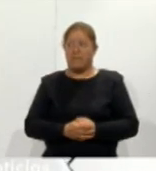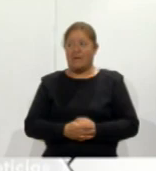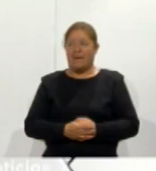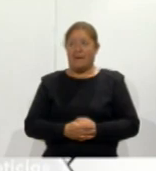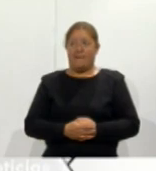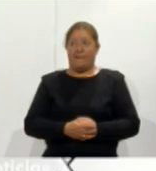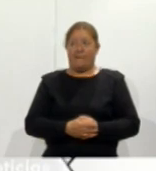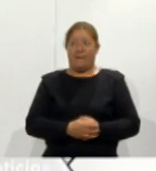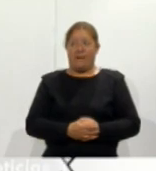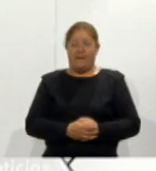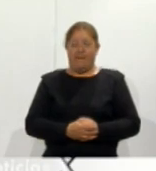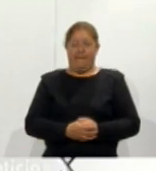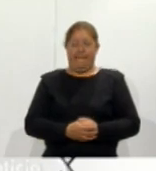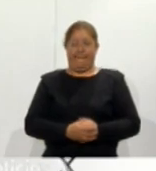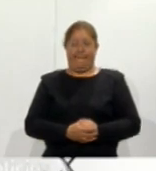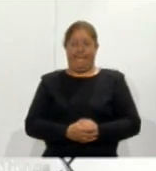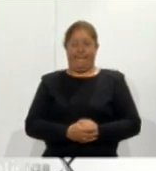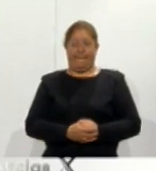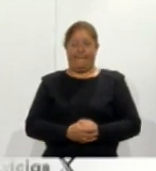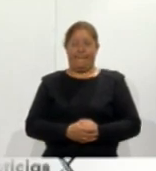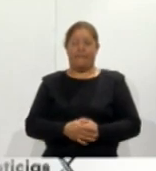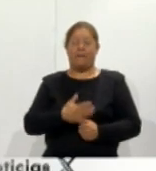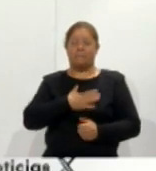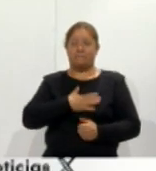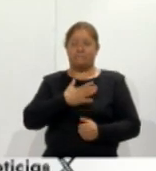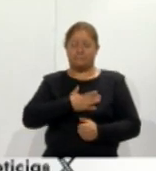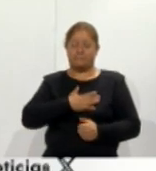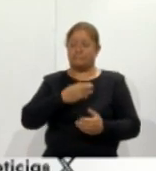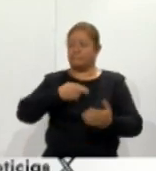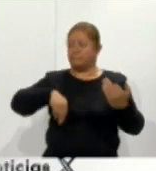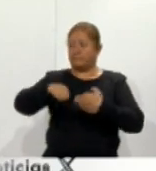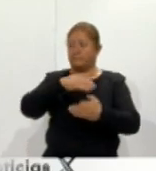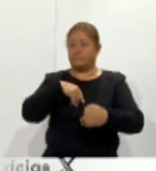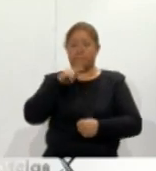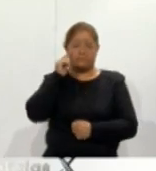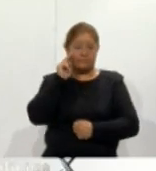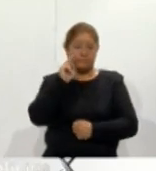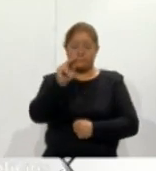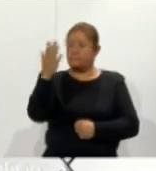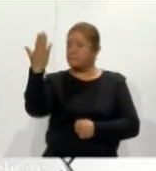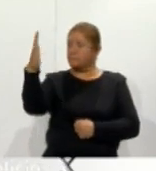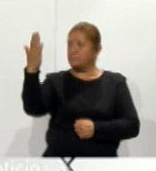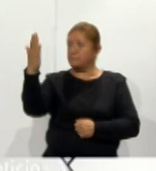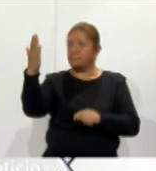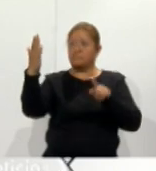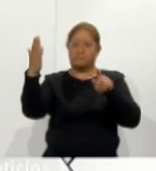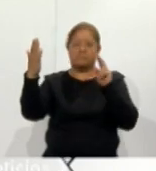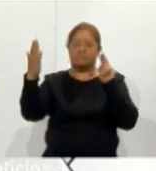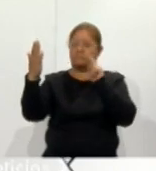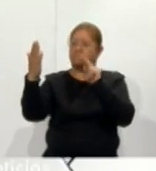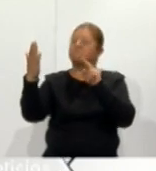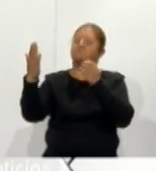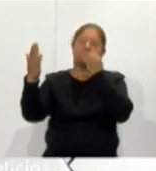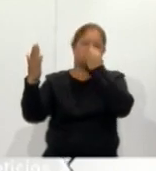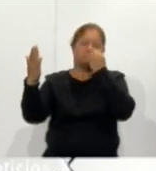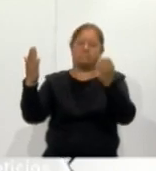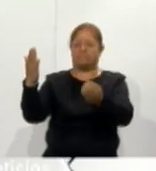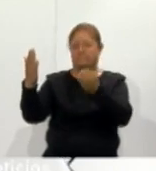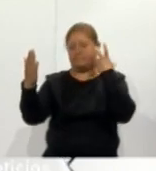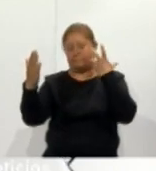Y cuando se vean al espejo van a decir qué chulada de viejas. Nadie puede con nosotros en la vida.